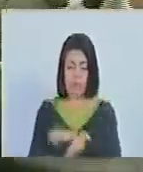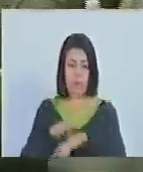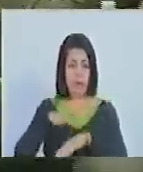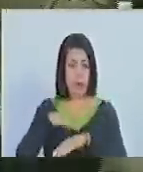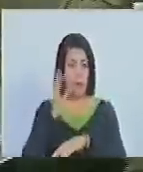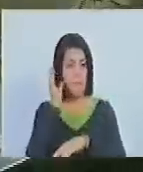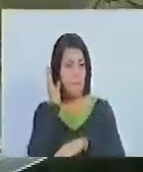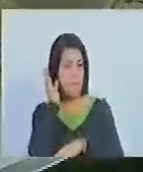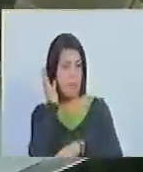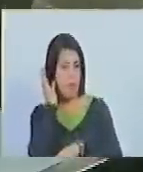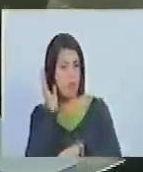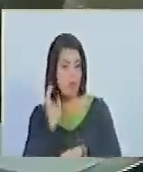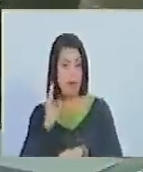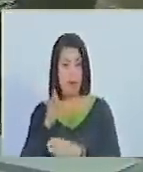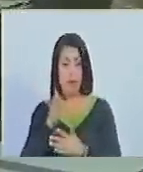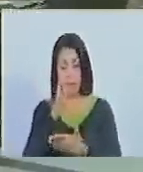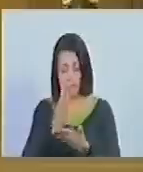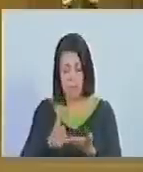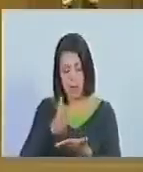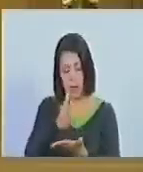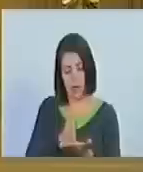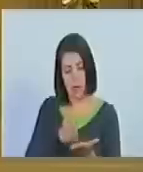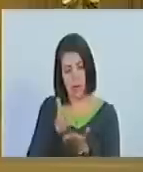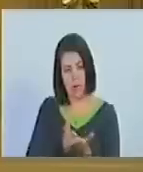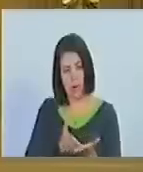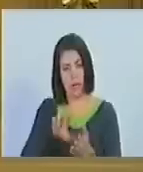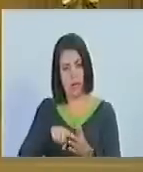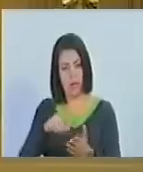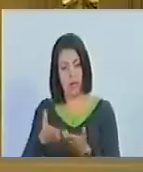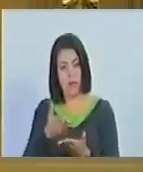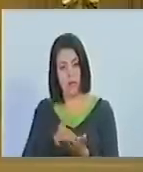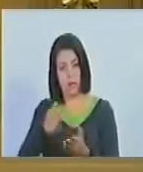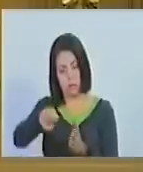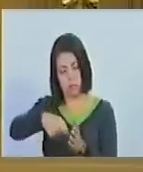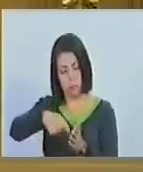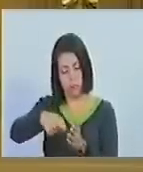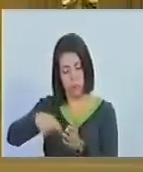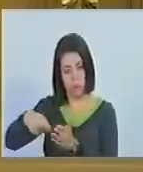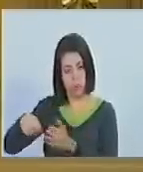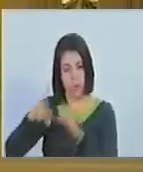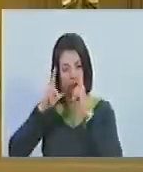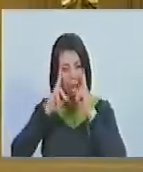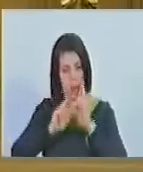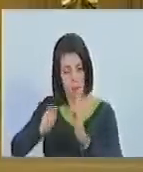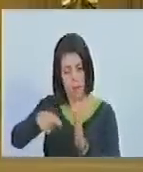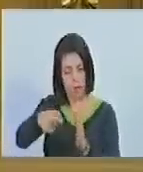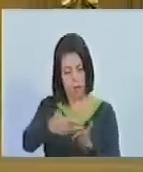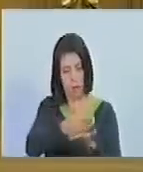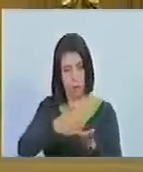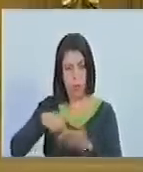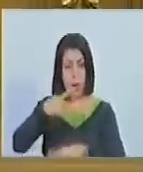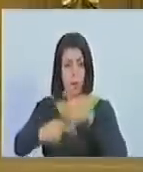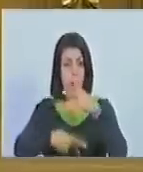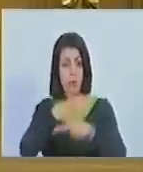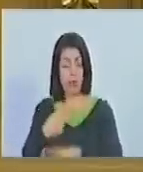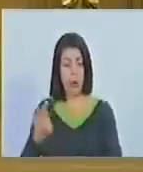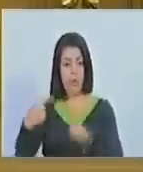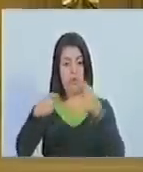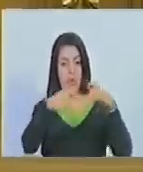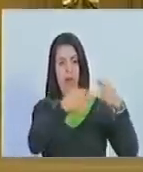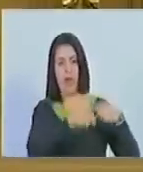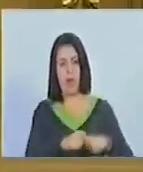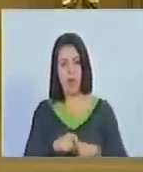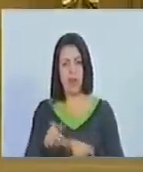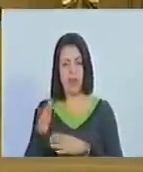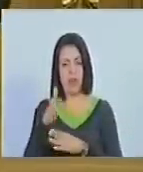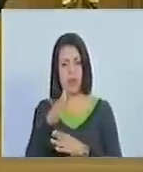aquellas mujeres que pican sardinas que esguyan pepitonas así como aquellas que están en el proceso de comercialización